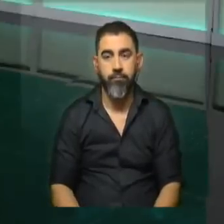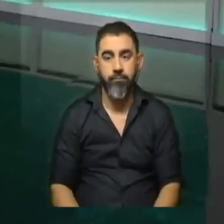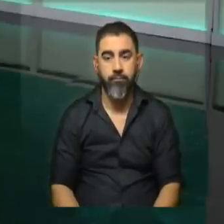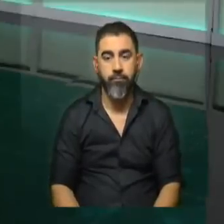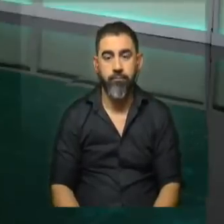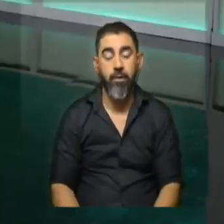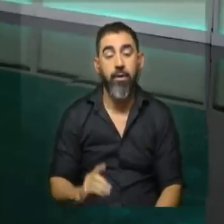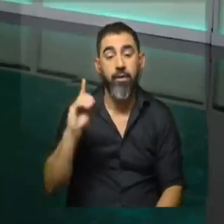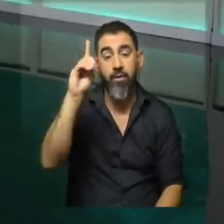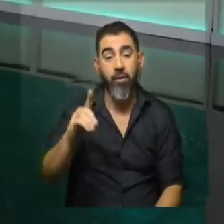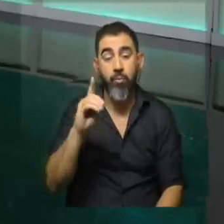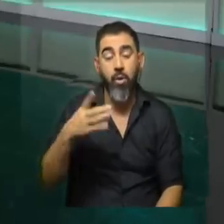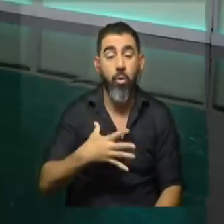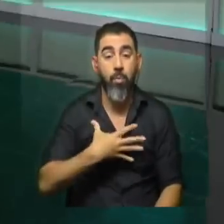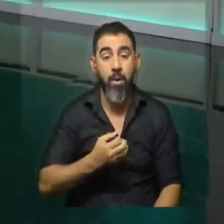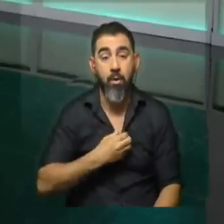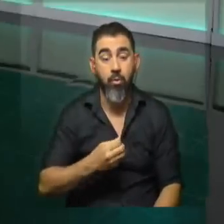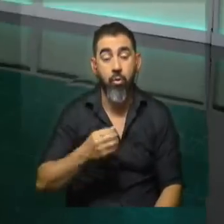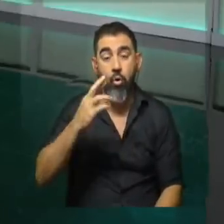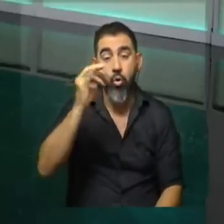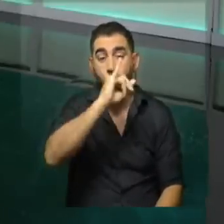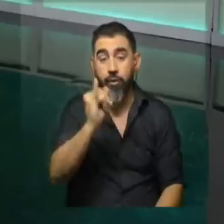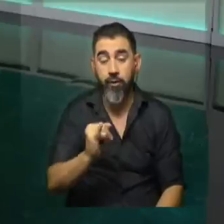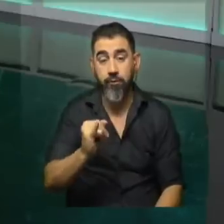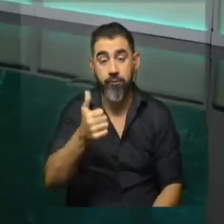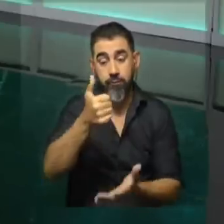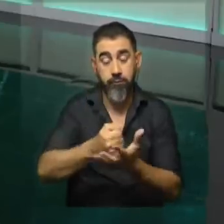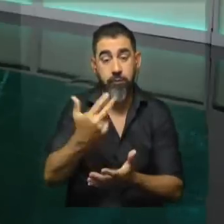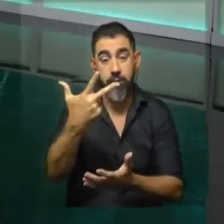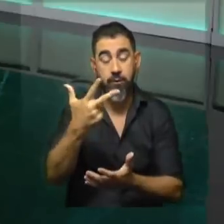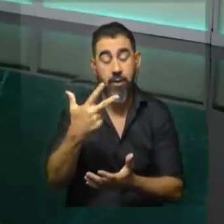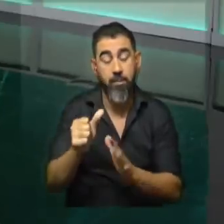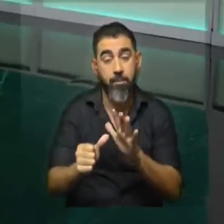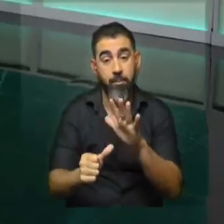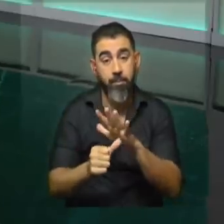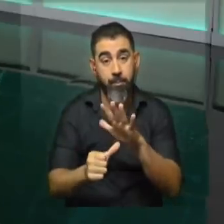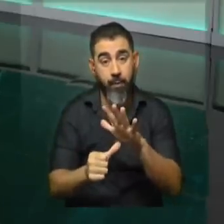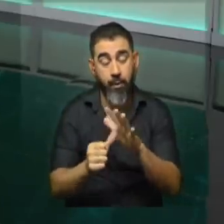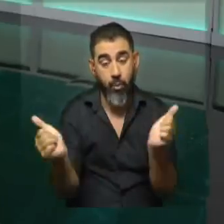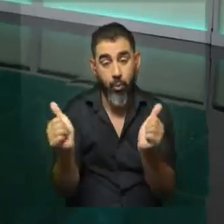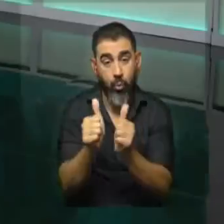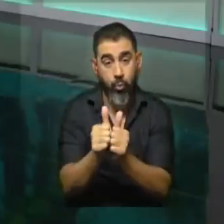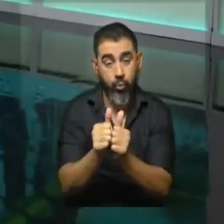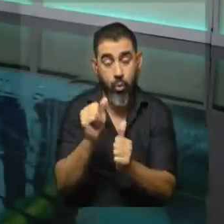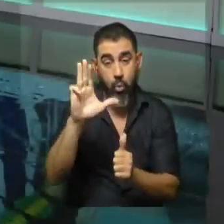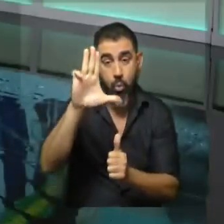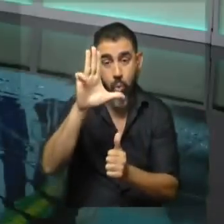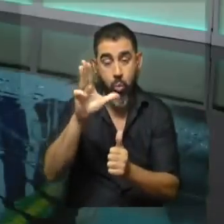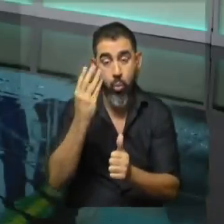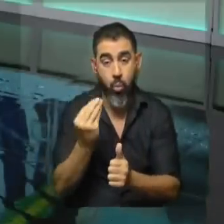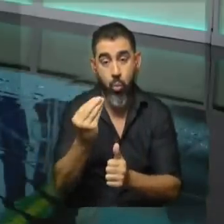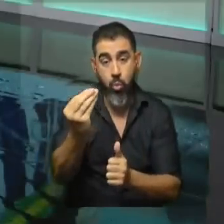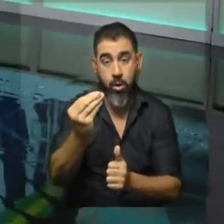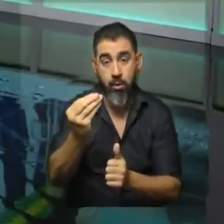Para el diputado nacionalista Juan Martín Rodríguez, la presencia de los 13 mandatarios juntos en la asunción de